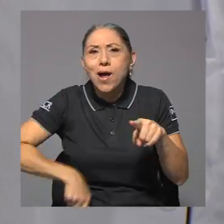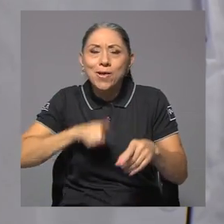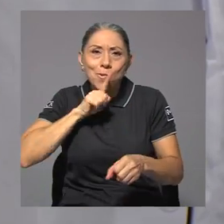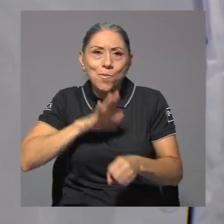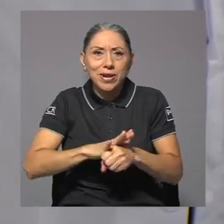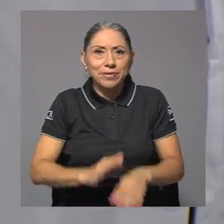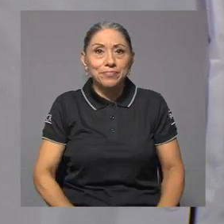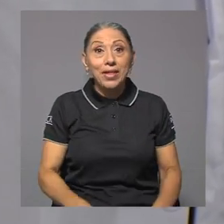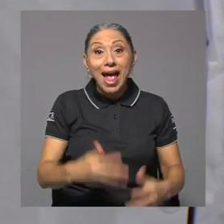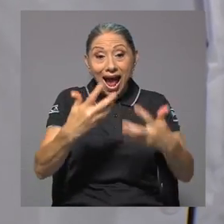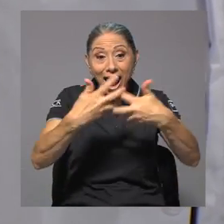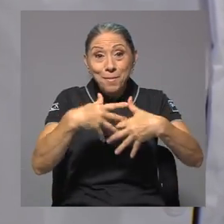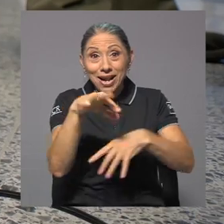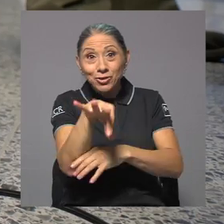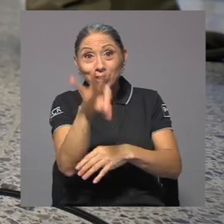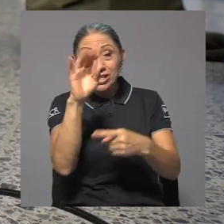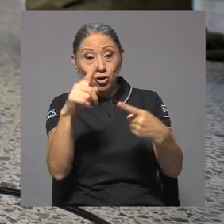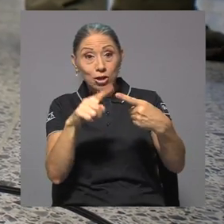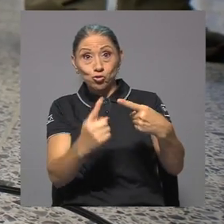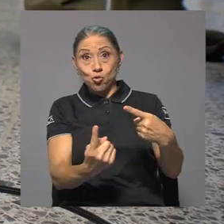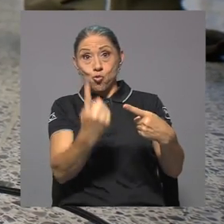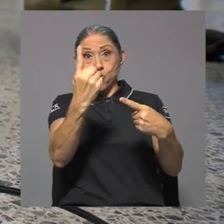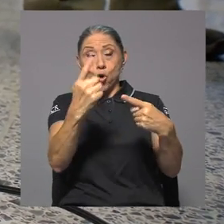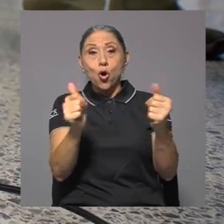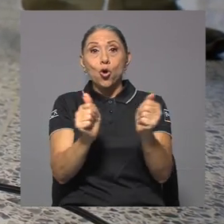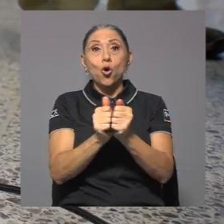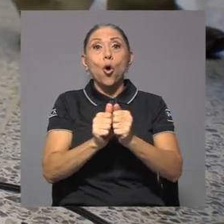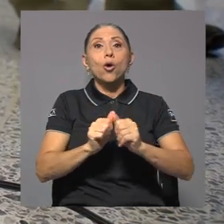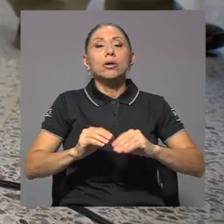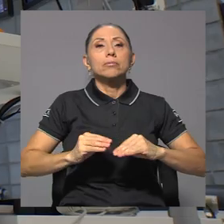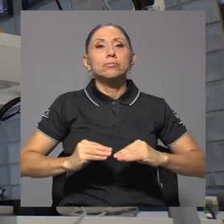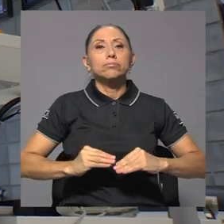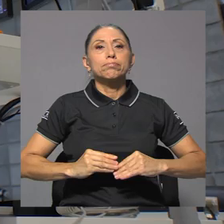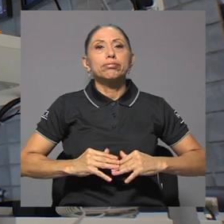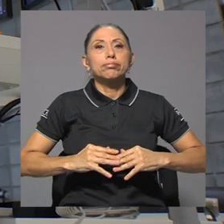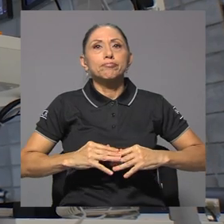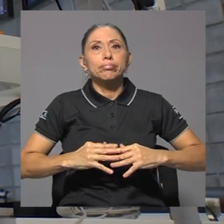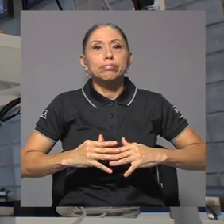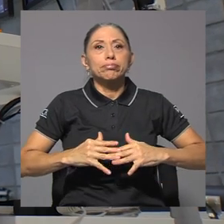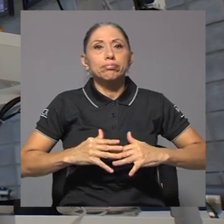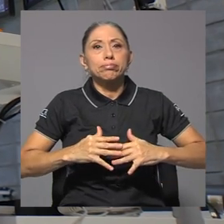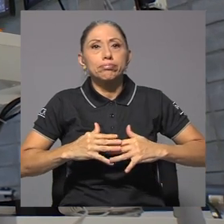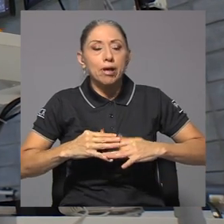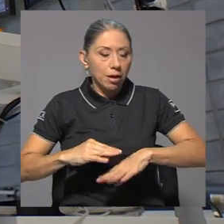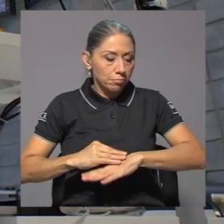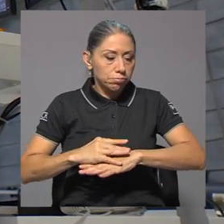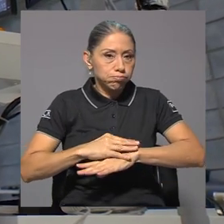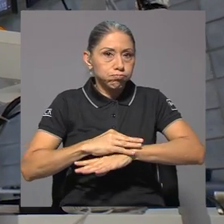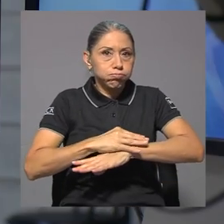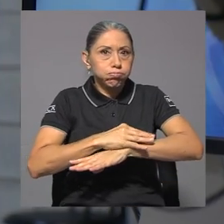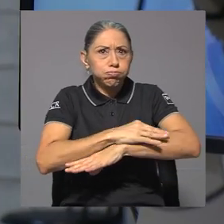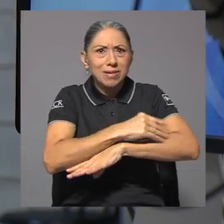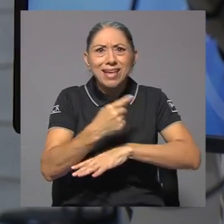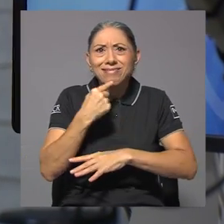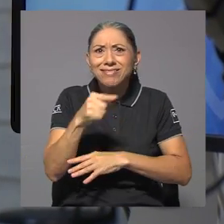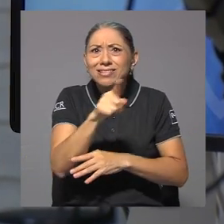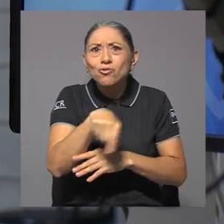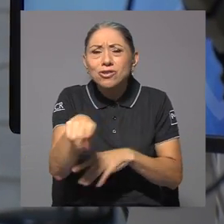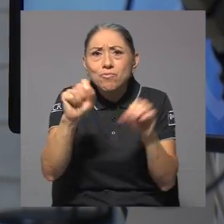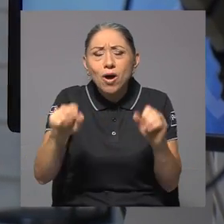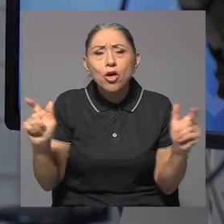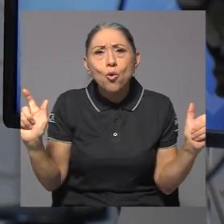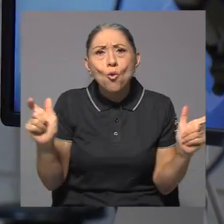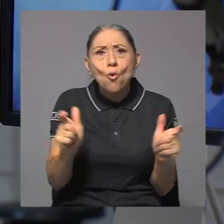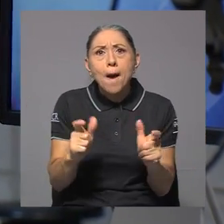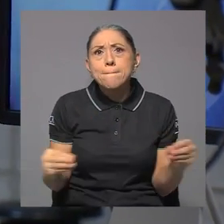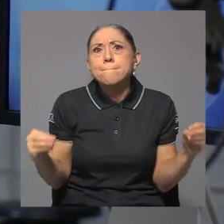Dentro de los aparatos seleccionados se encuentra uno que a través de vibraciones asegura al usuario un gasto de calorías incluso mayor que el